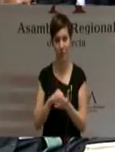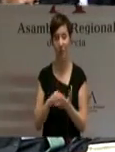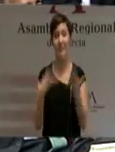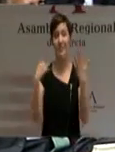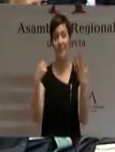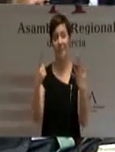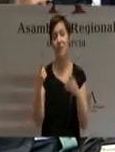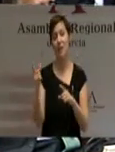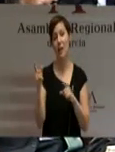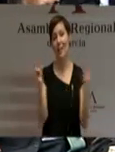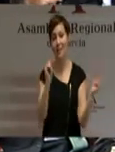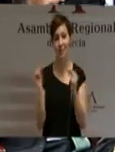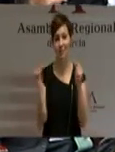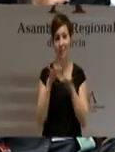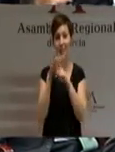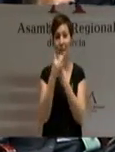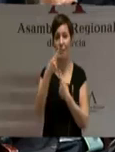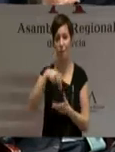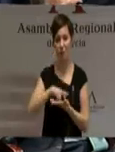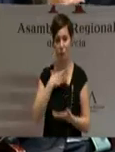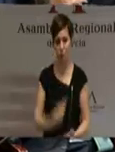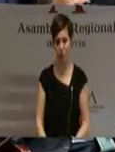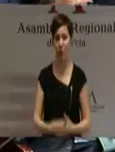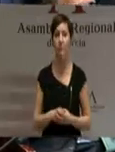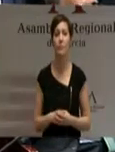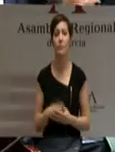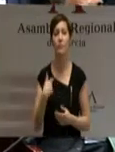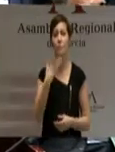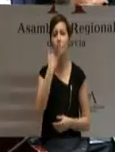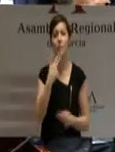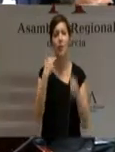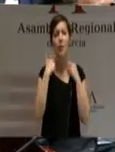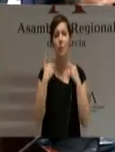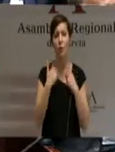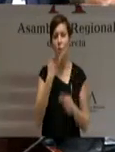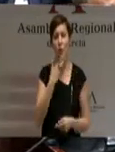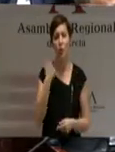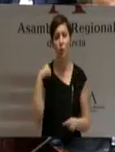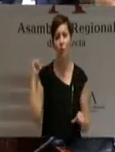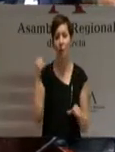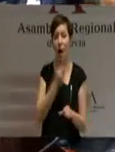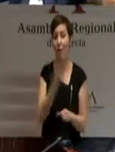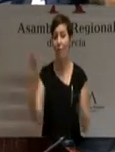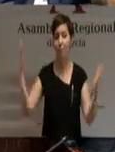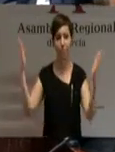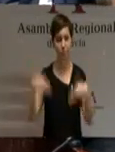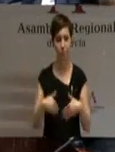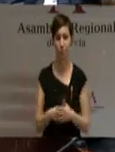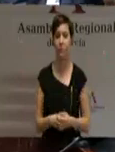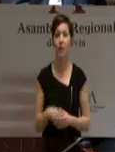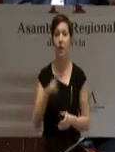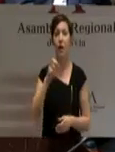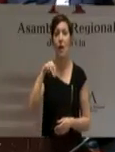región. He conocido numerosos diputados, algunos, desgraciadamente, ya no están entre nosotros. Ramón Ojeda,